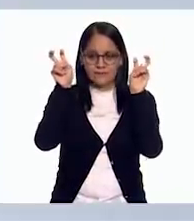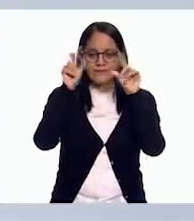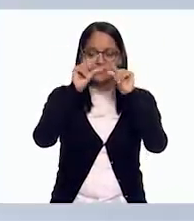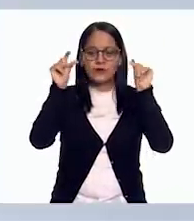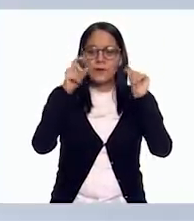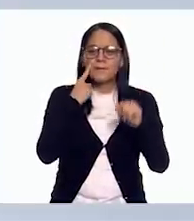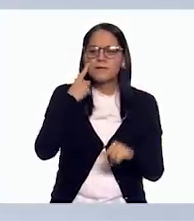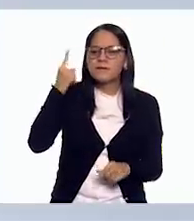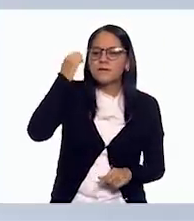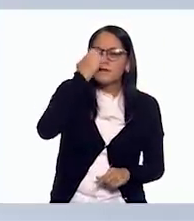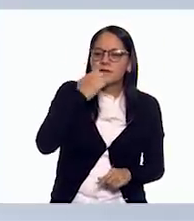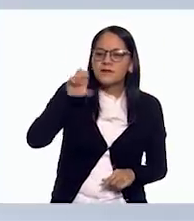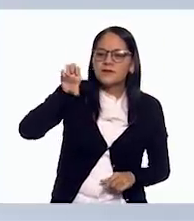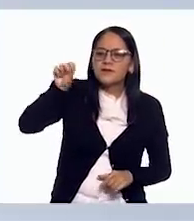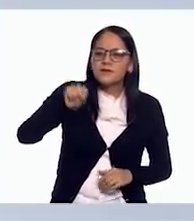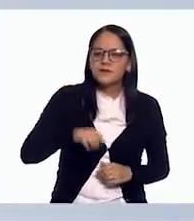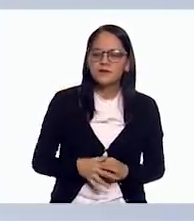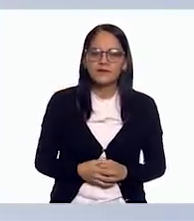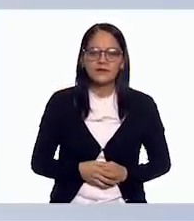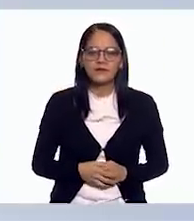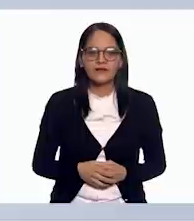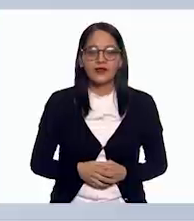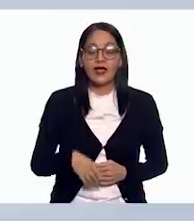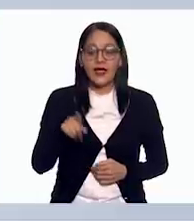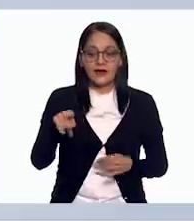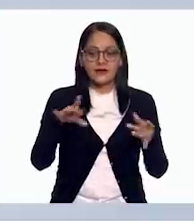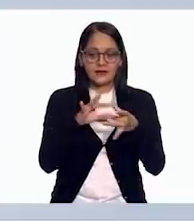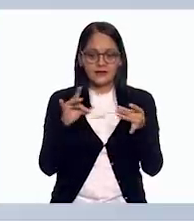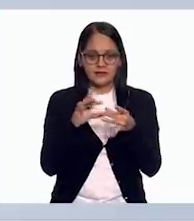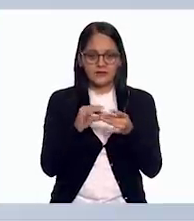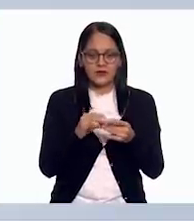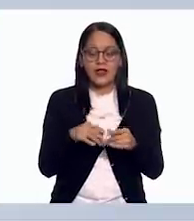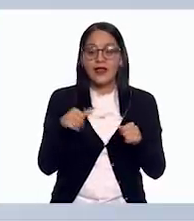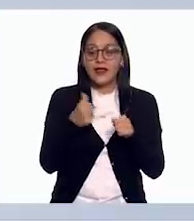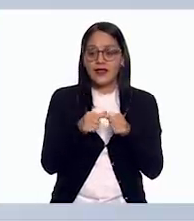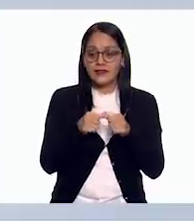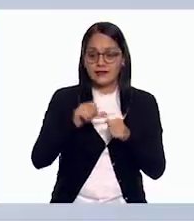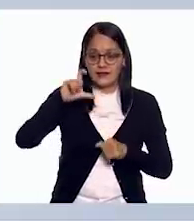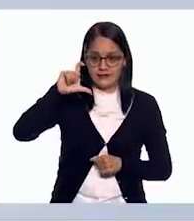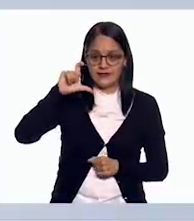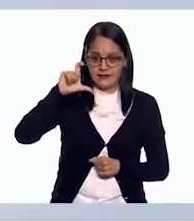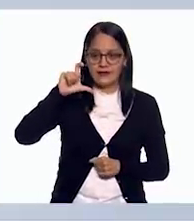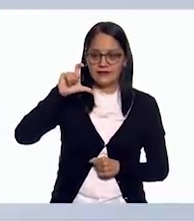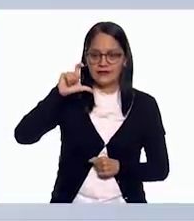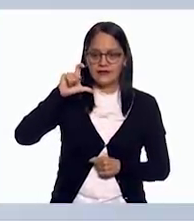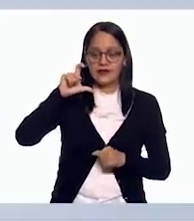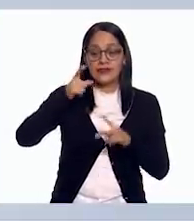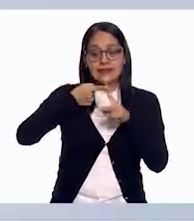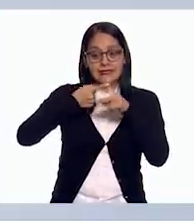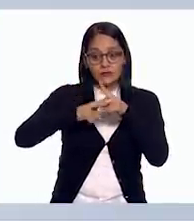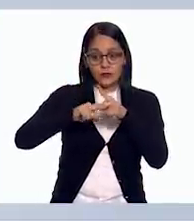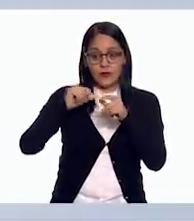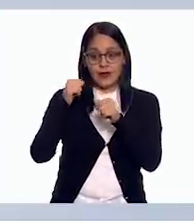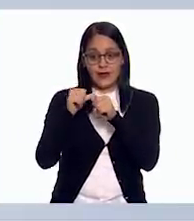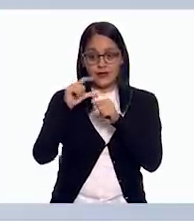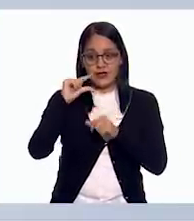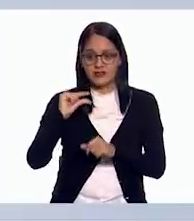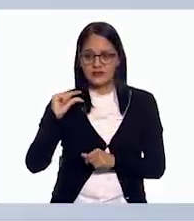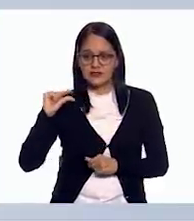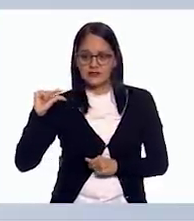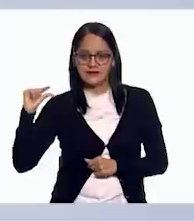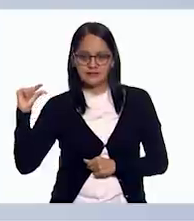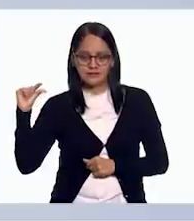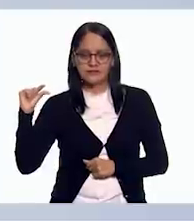¿qué observas? Ella comienza con una mayúscula y después todas las demás son